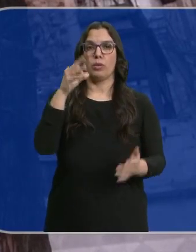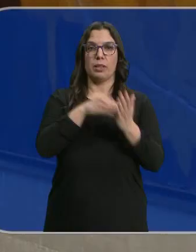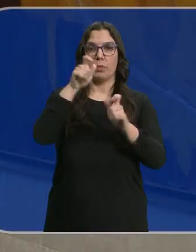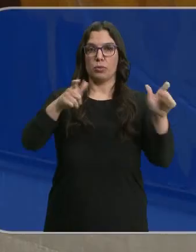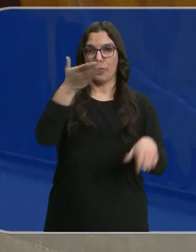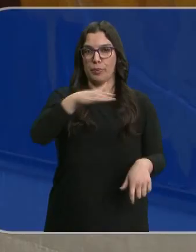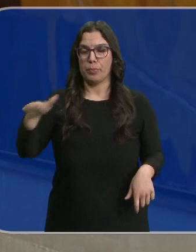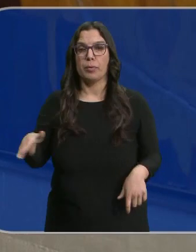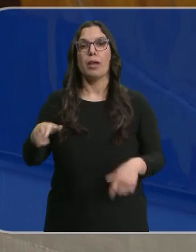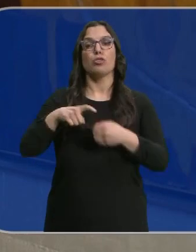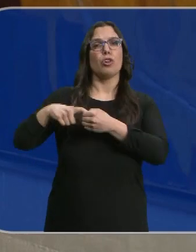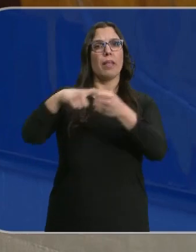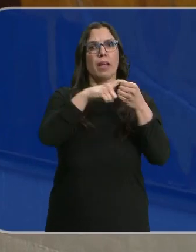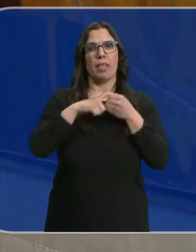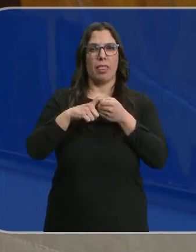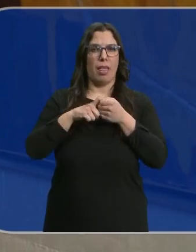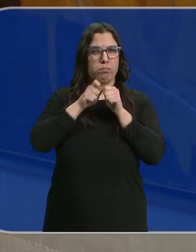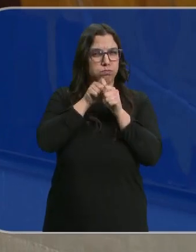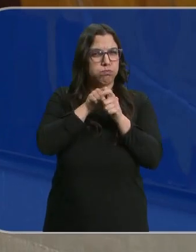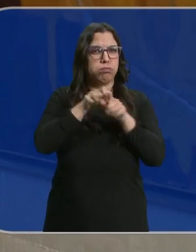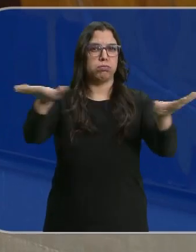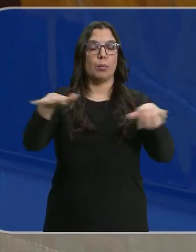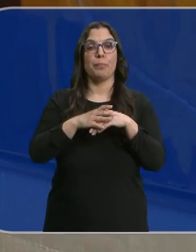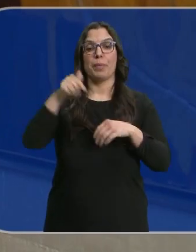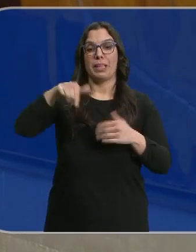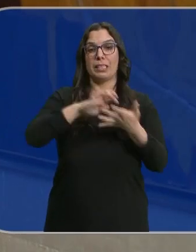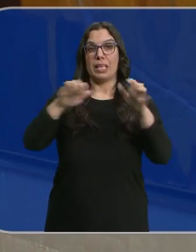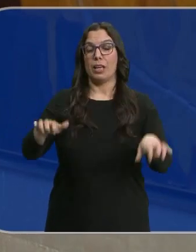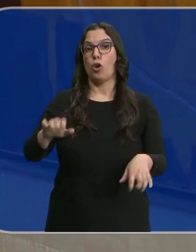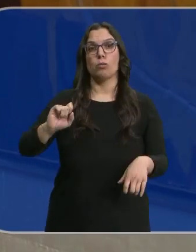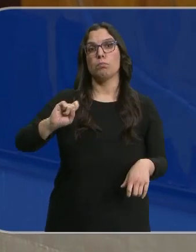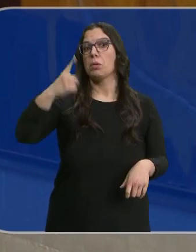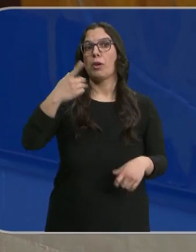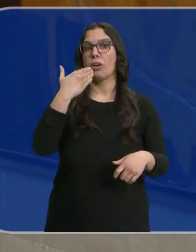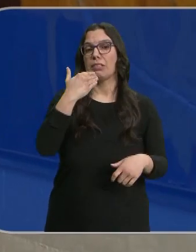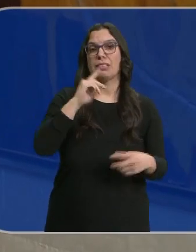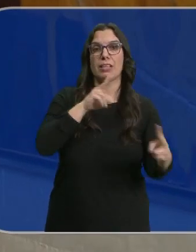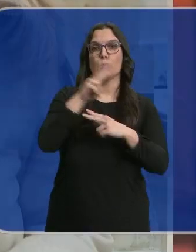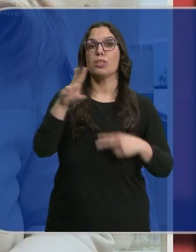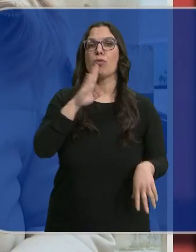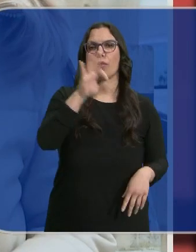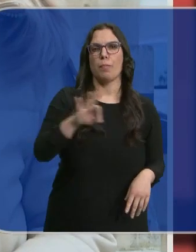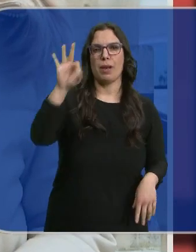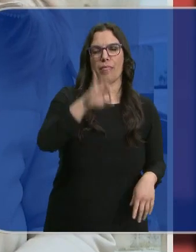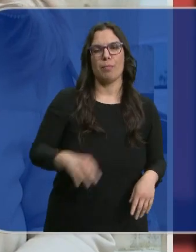muertos y oleadas de solidaridad. Una de las primeras reacciones en Castilla y León llegó desde Palencia. Alba Miguez.